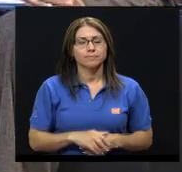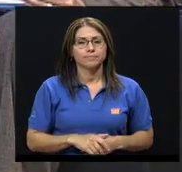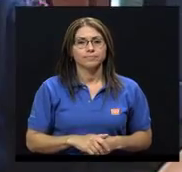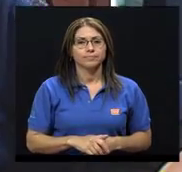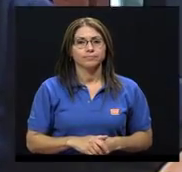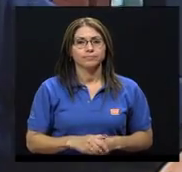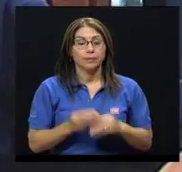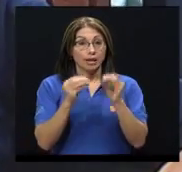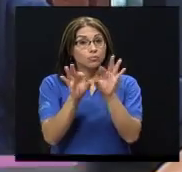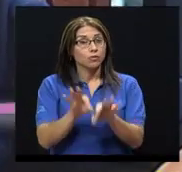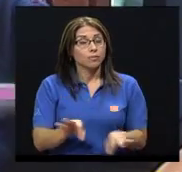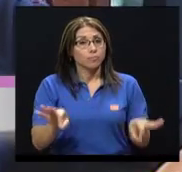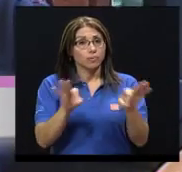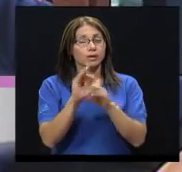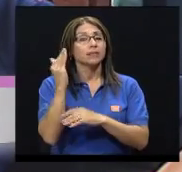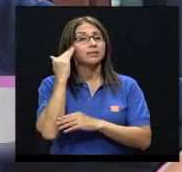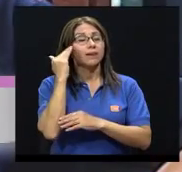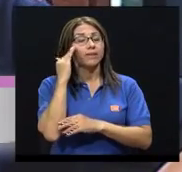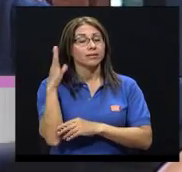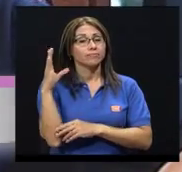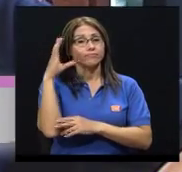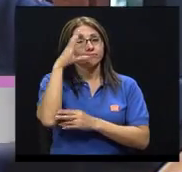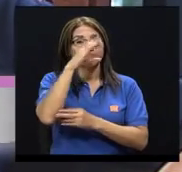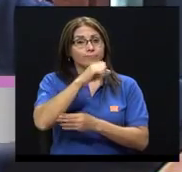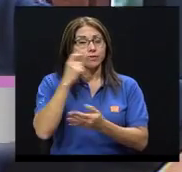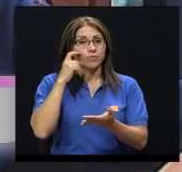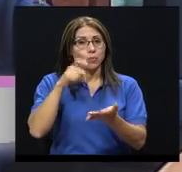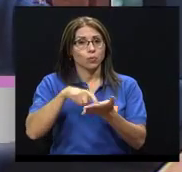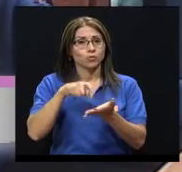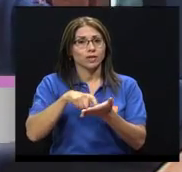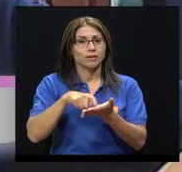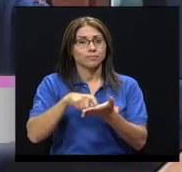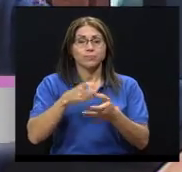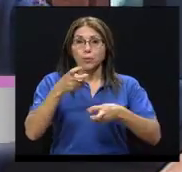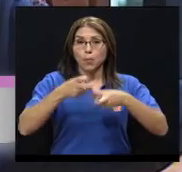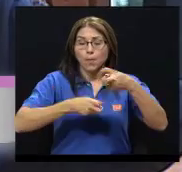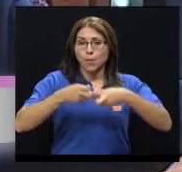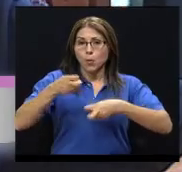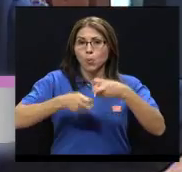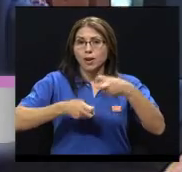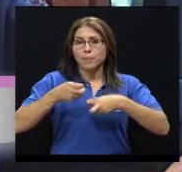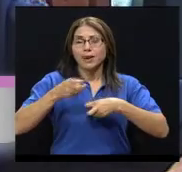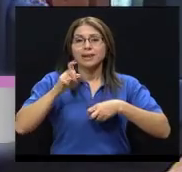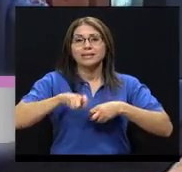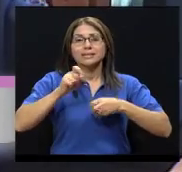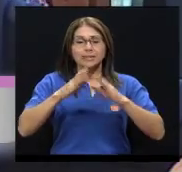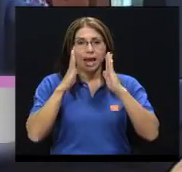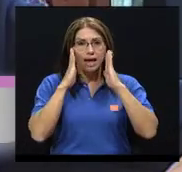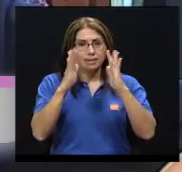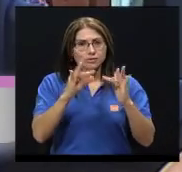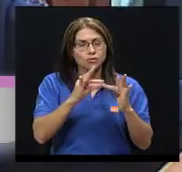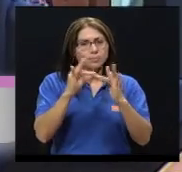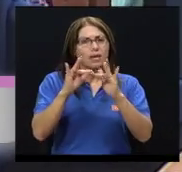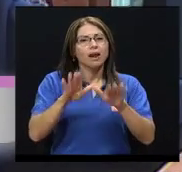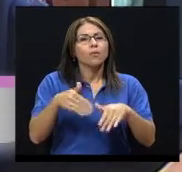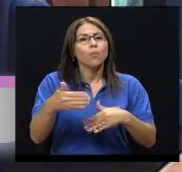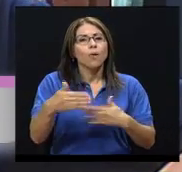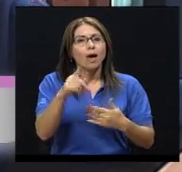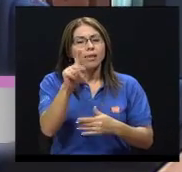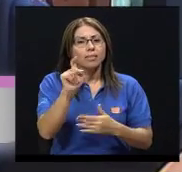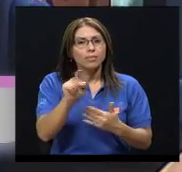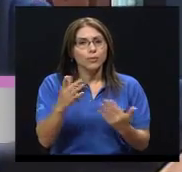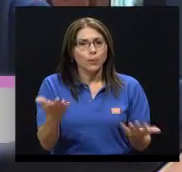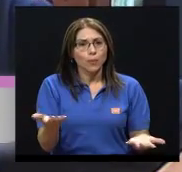mental? Es muy importante saber reconocer cuando un problema necesita atención especializada.